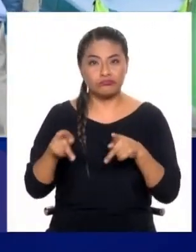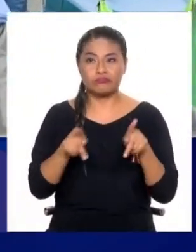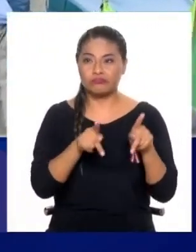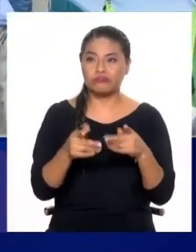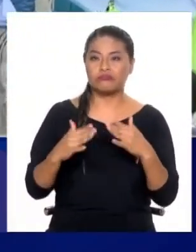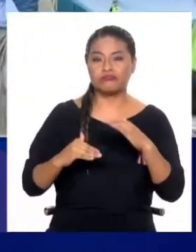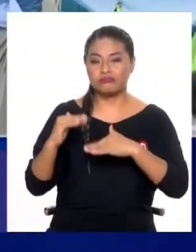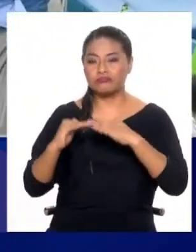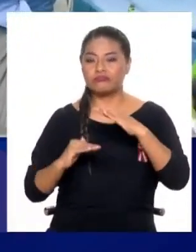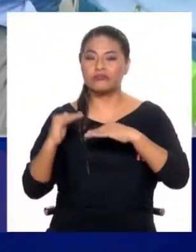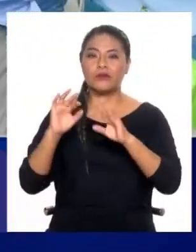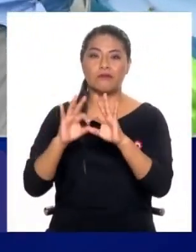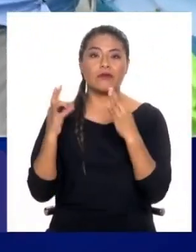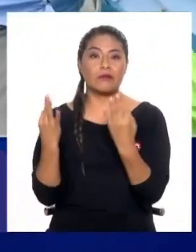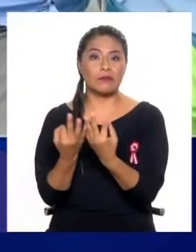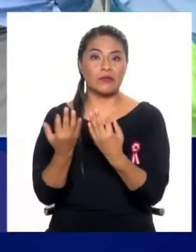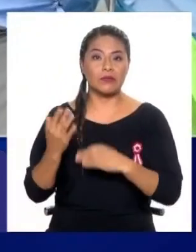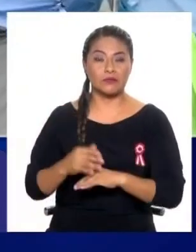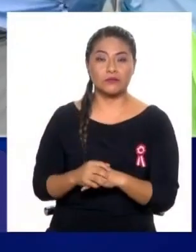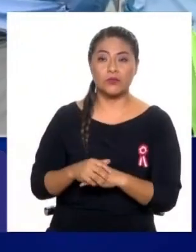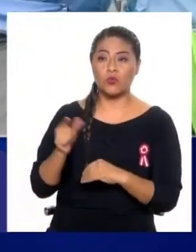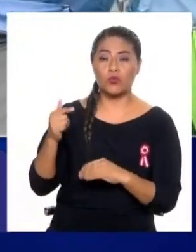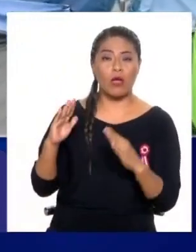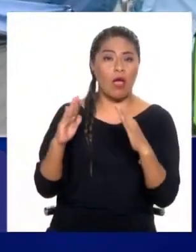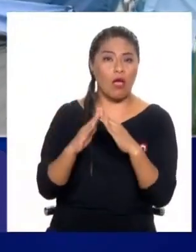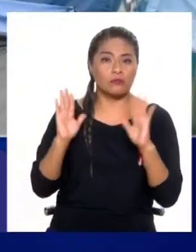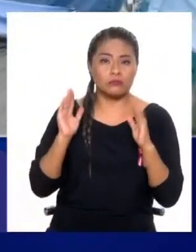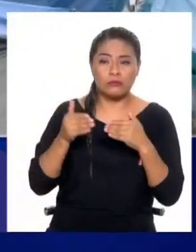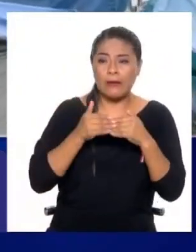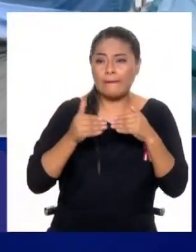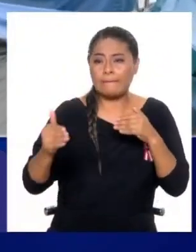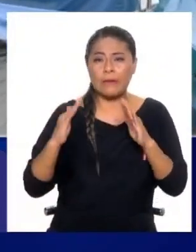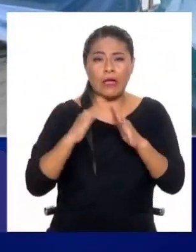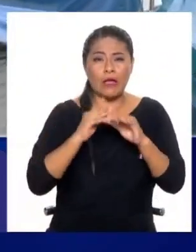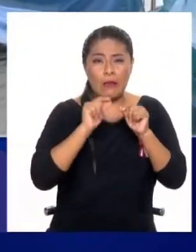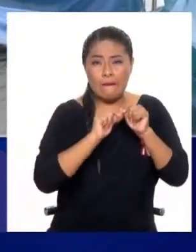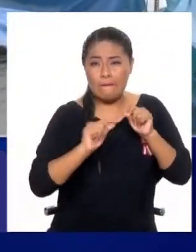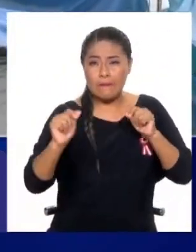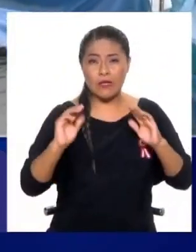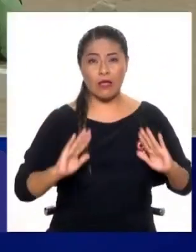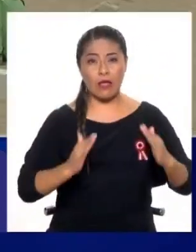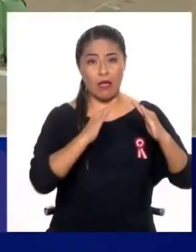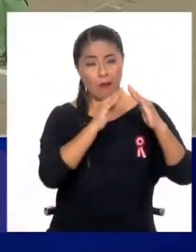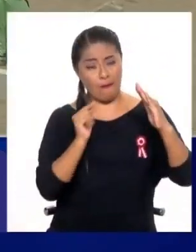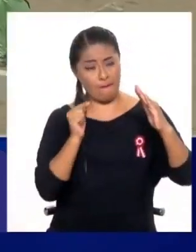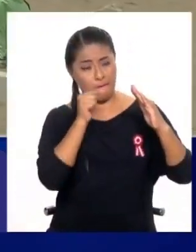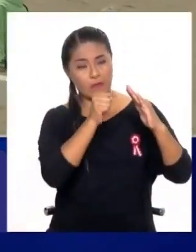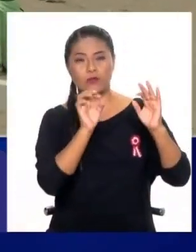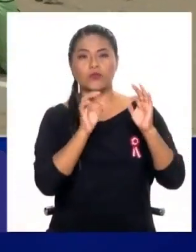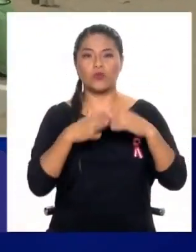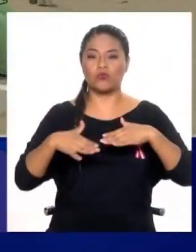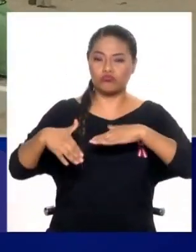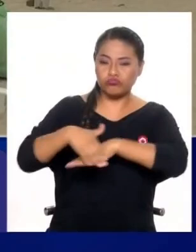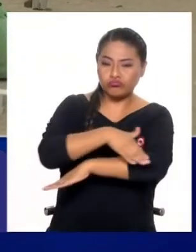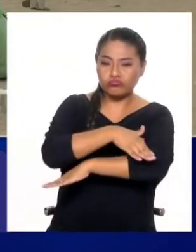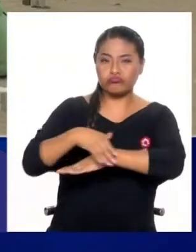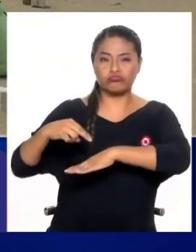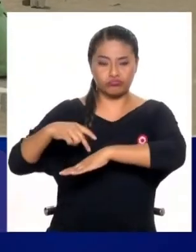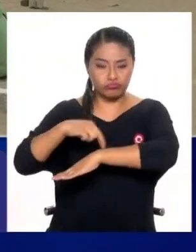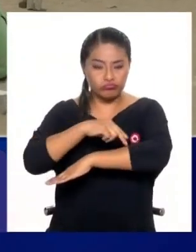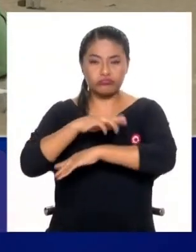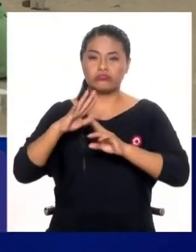adecuado desarrollo de las familias. O sea, no es una casa alejada en la punta del cerro. No, es una casa que tenga pistas, veredas, agua, desagüe,